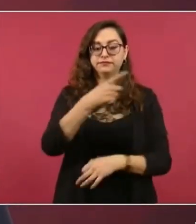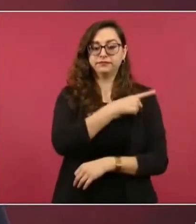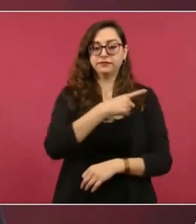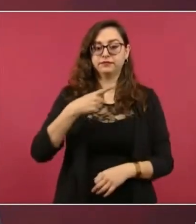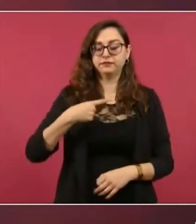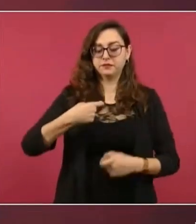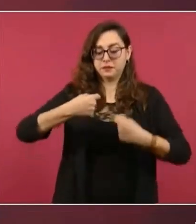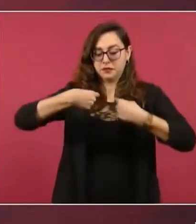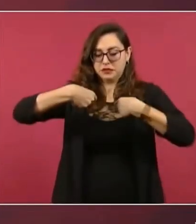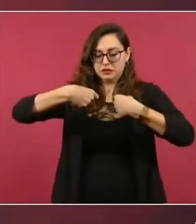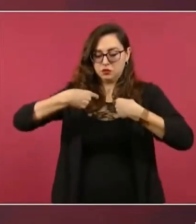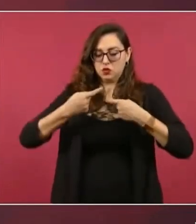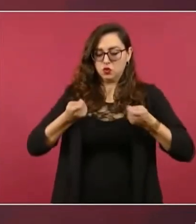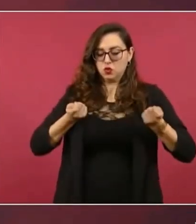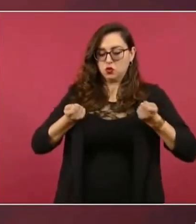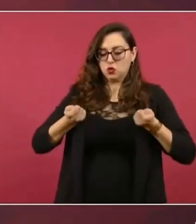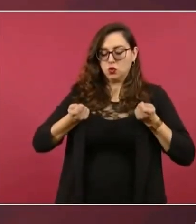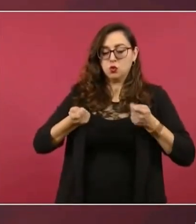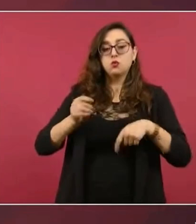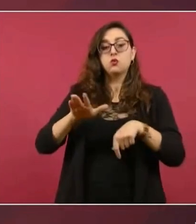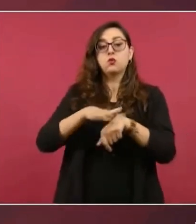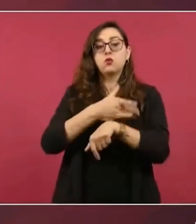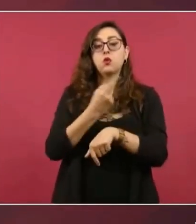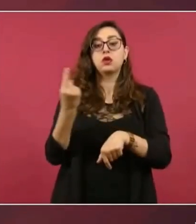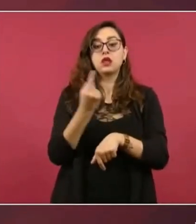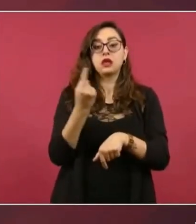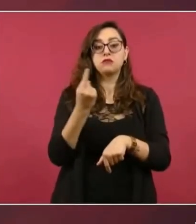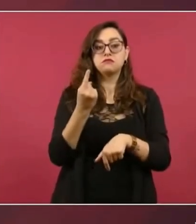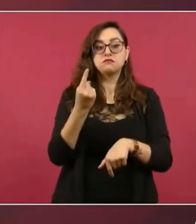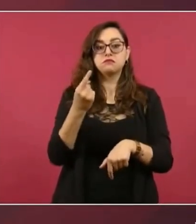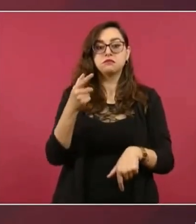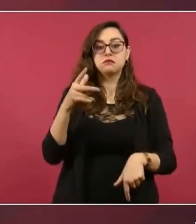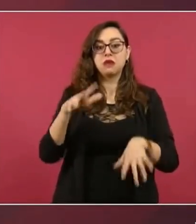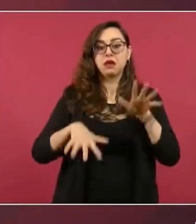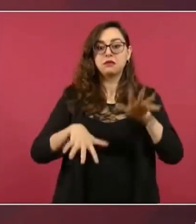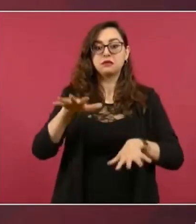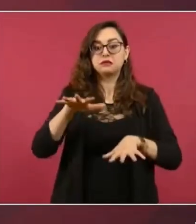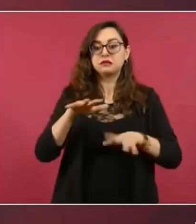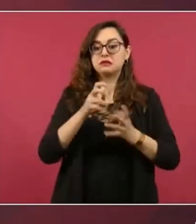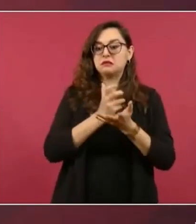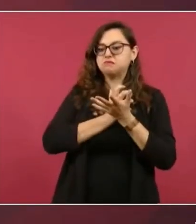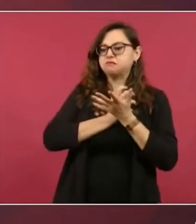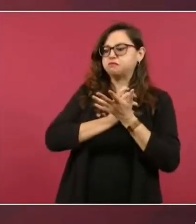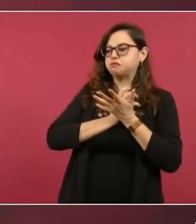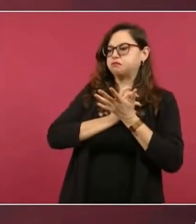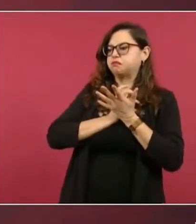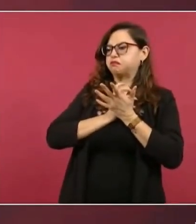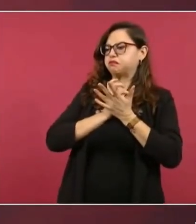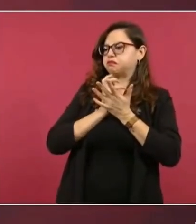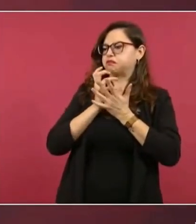cuando alguien se excede en una sociedad politizada como la nuestra,